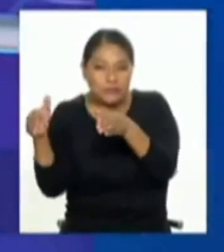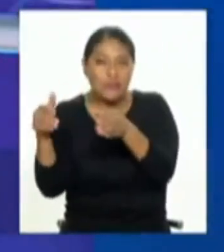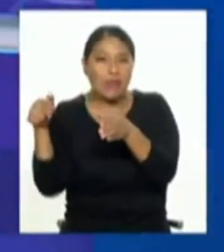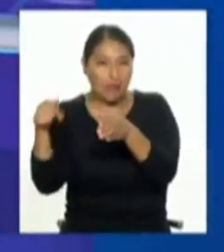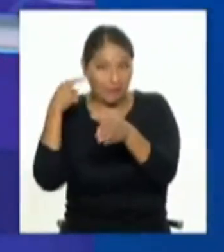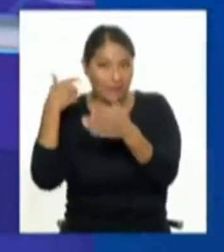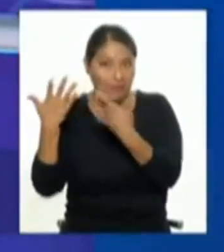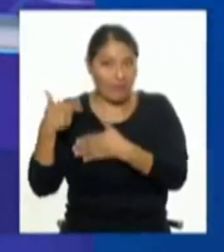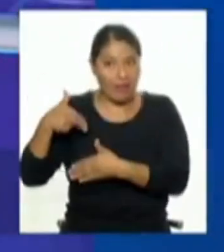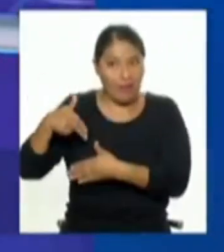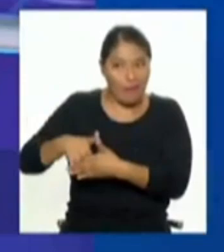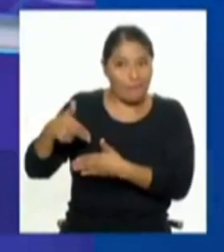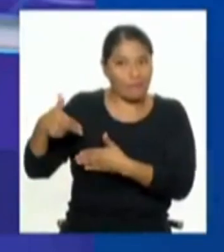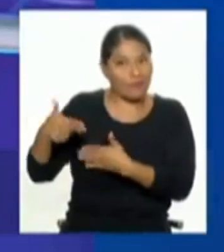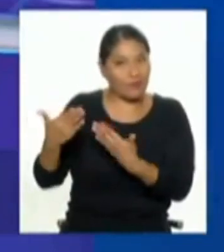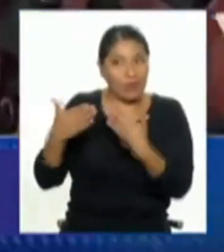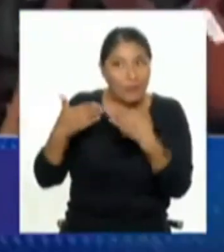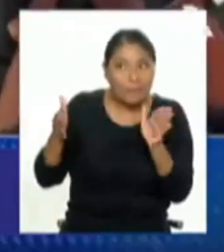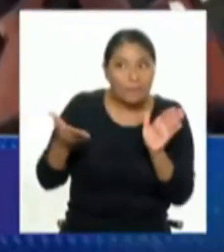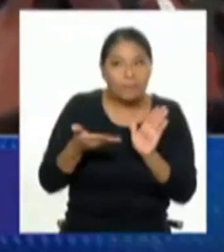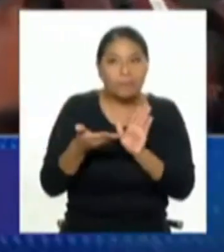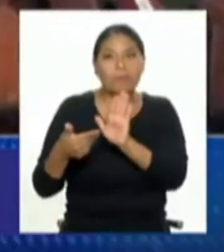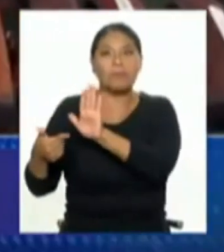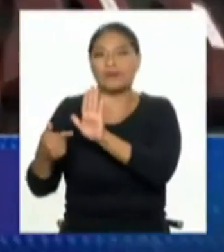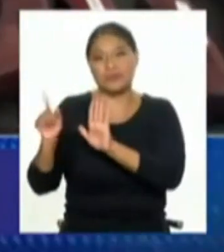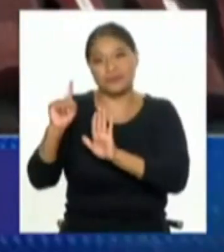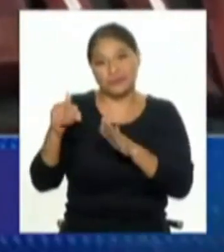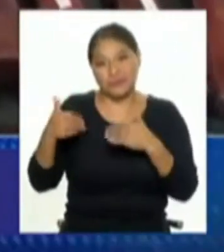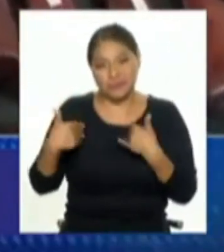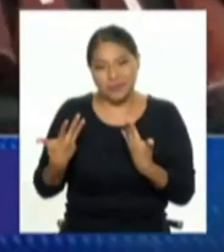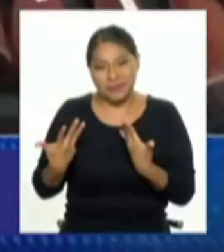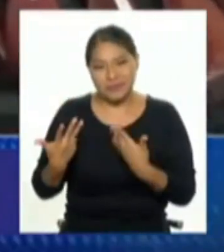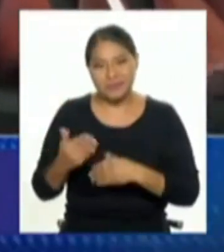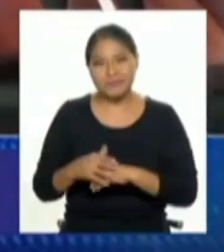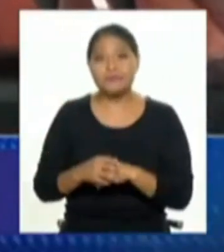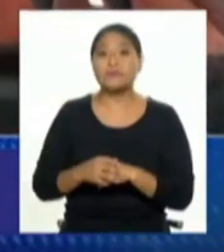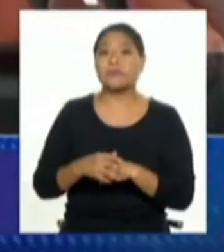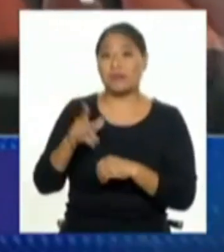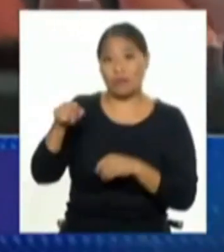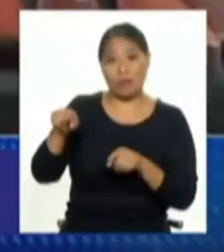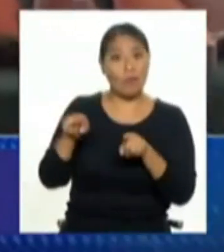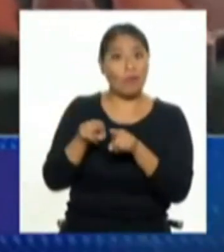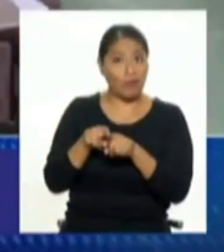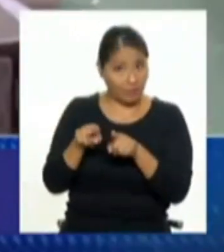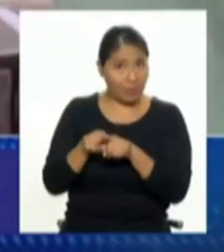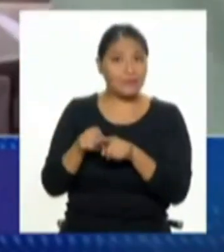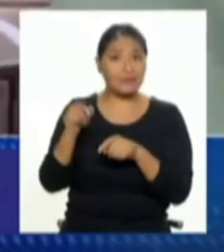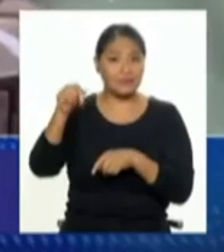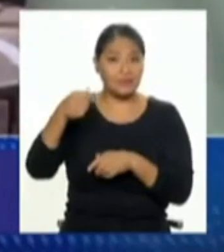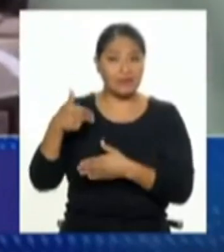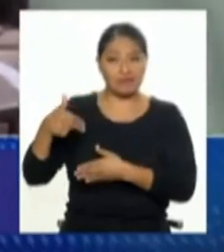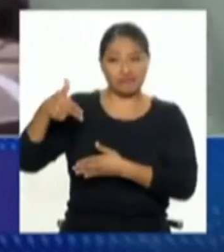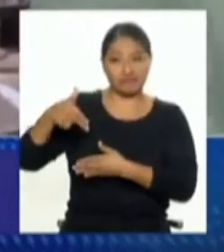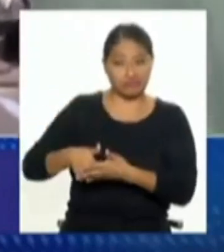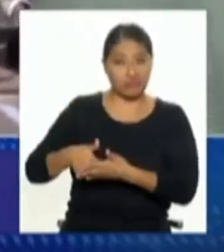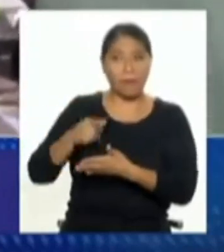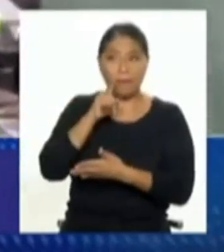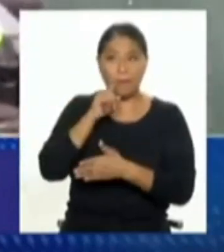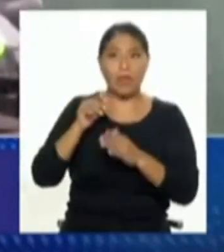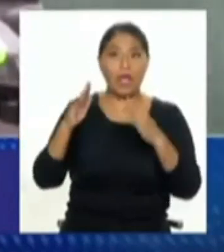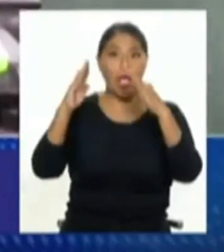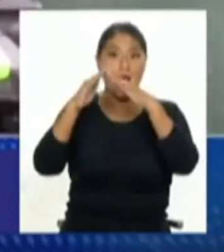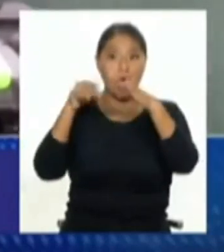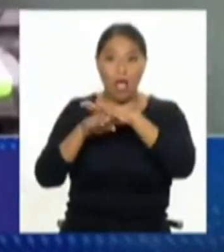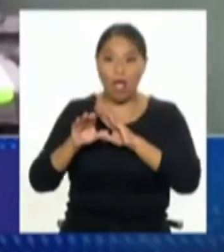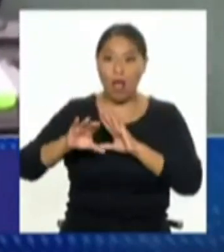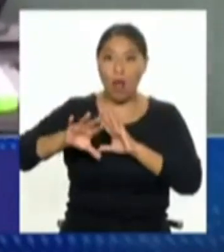tener una, digamos, atención al público para vender armas ilegales, ¿no? Además que se mueve, como te digo, muchas veces van a robar una casa,